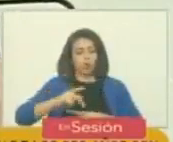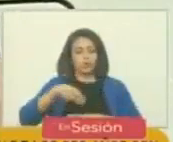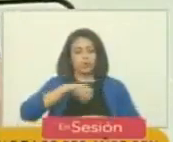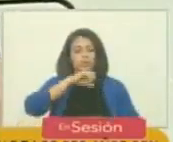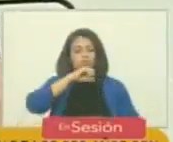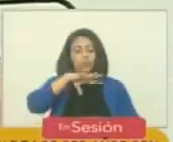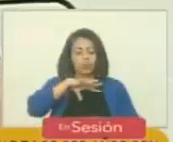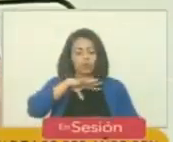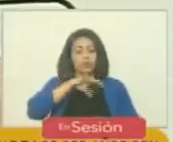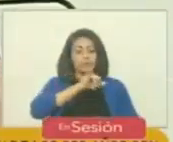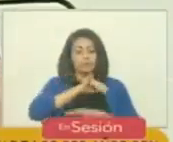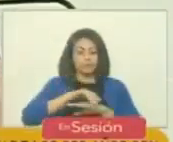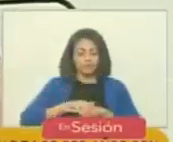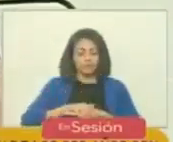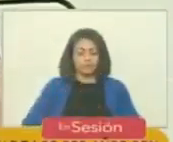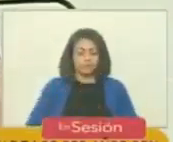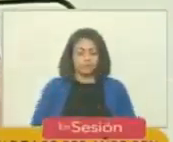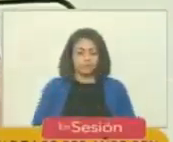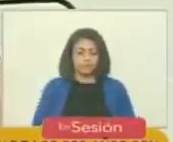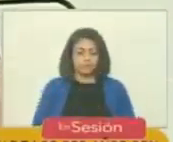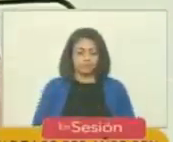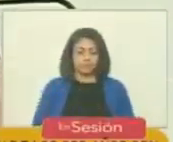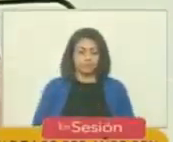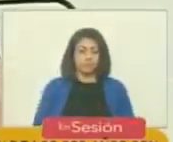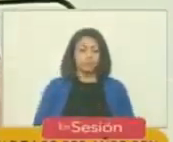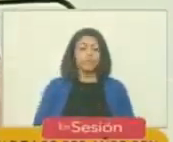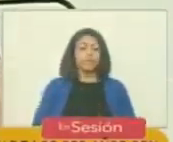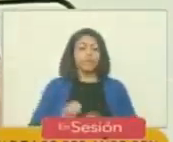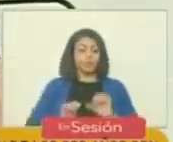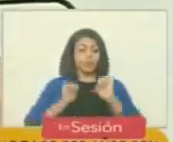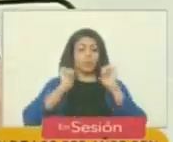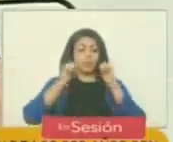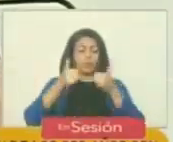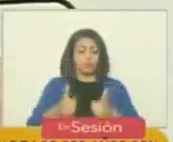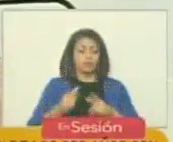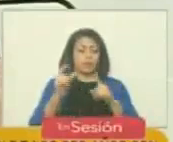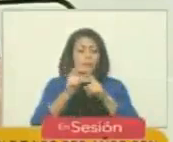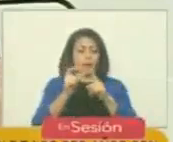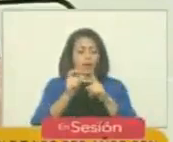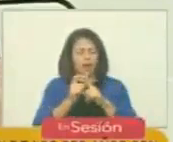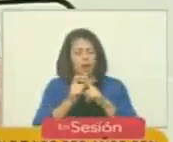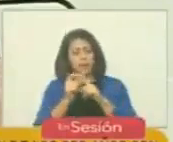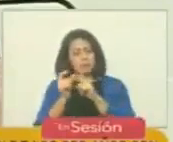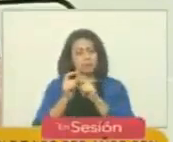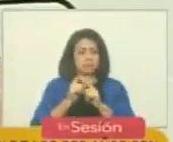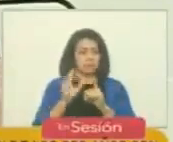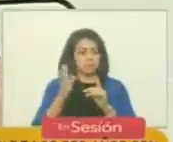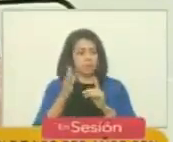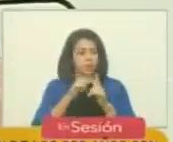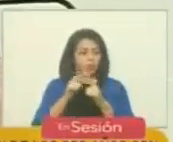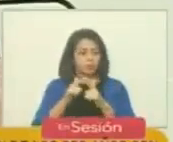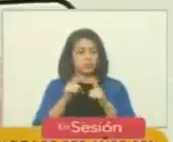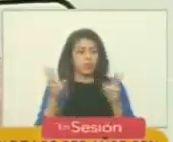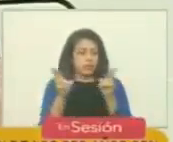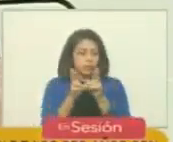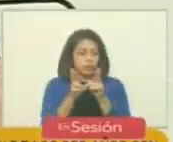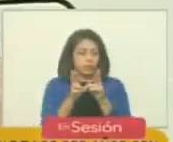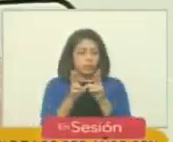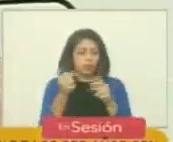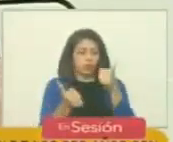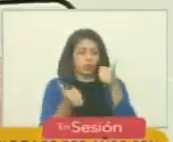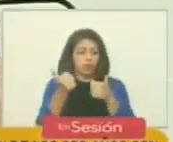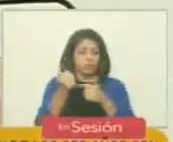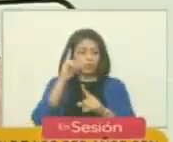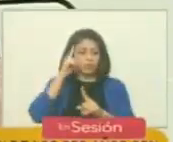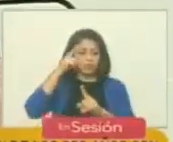historiador británico, que en su prólogo, palabra más, palabra menos, dice cuál fue la